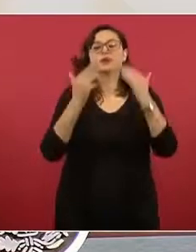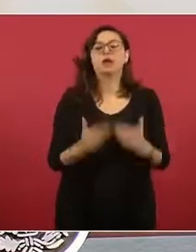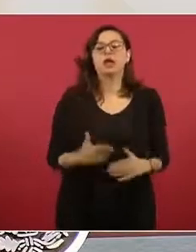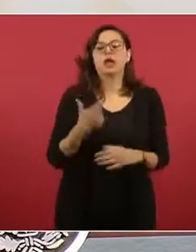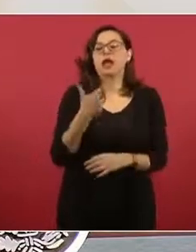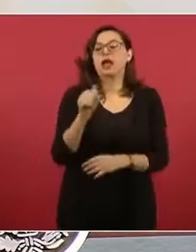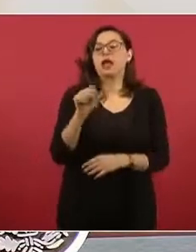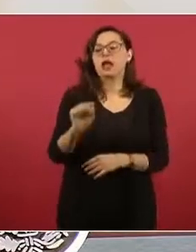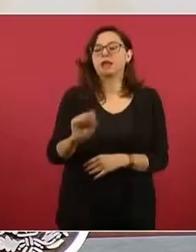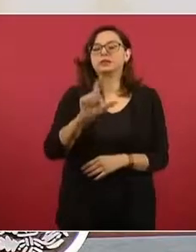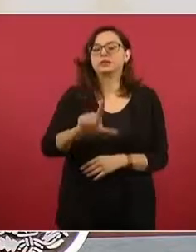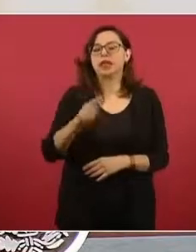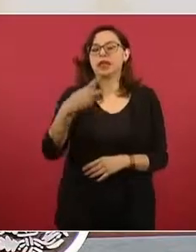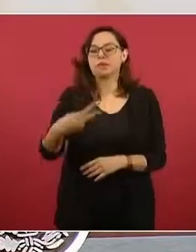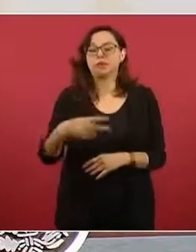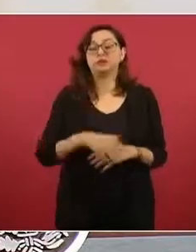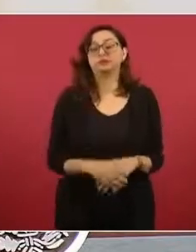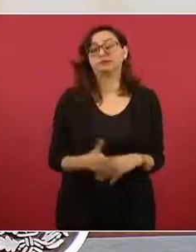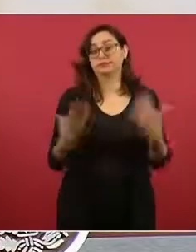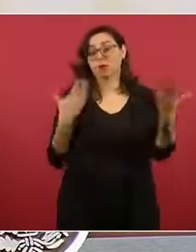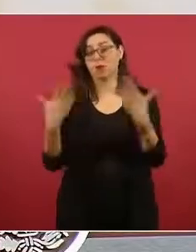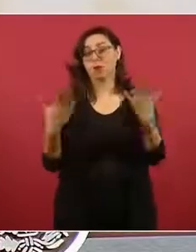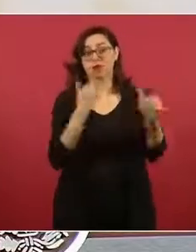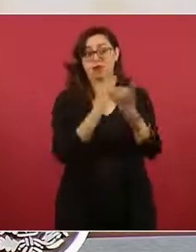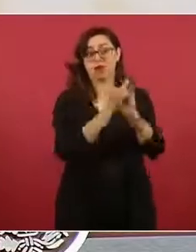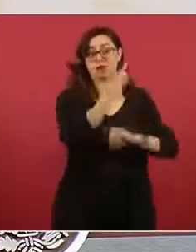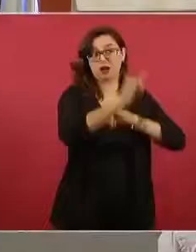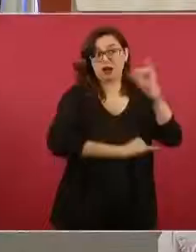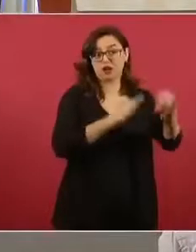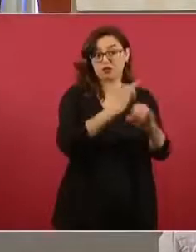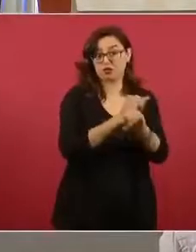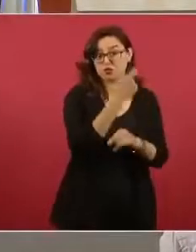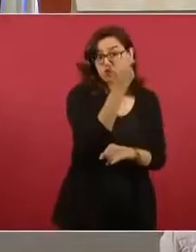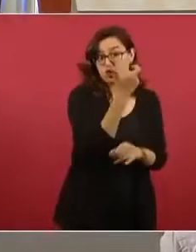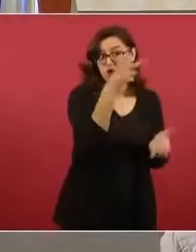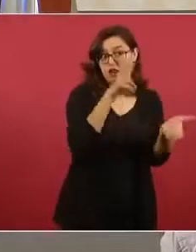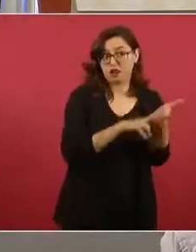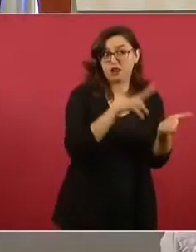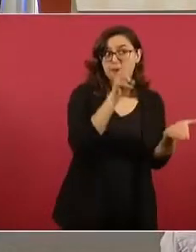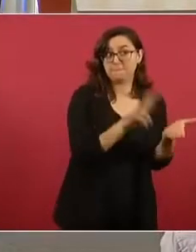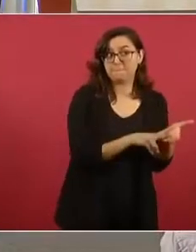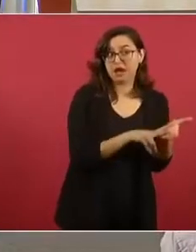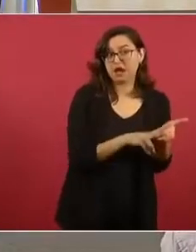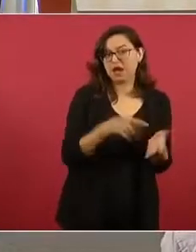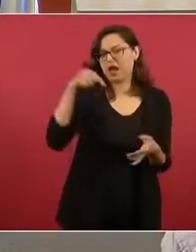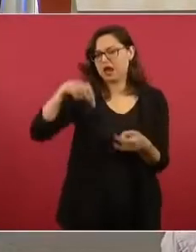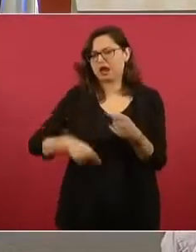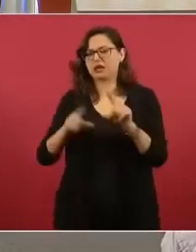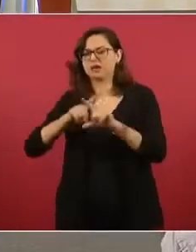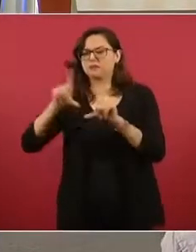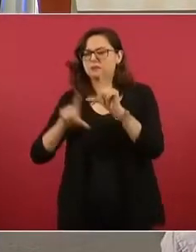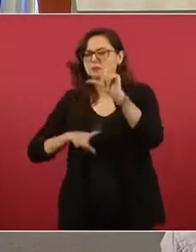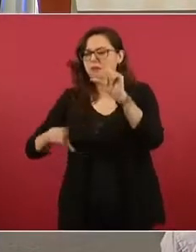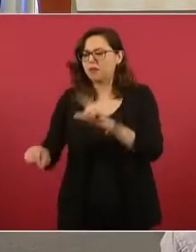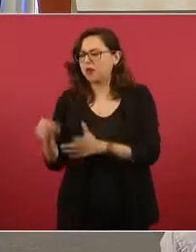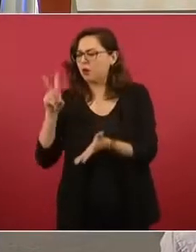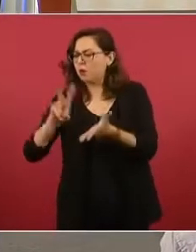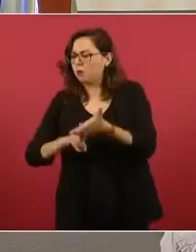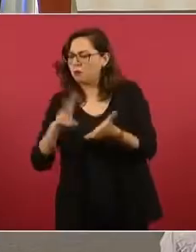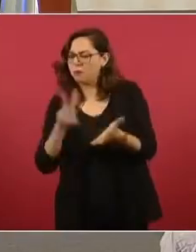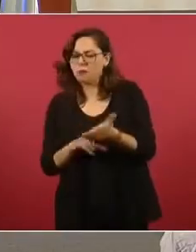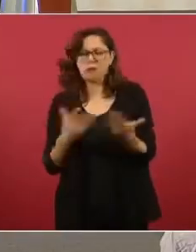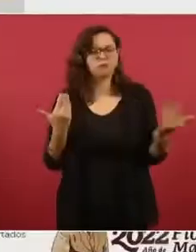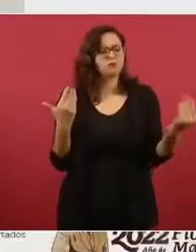tenemos que si convertimos a pesos y a kilos el precio internacional con